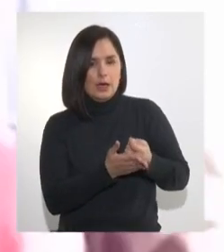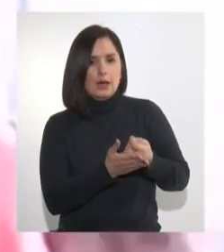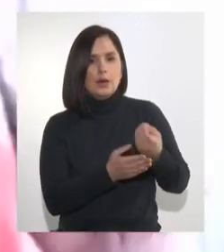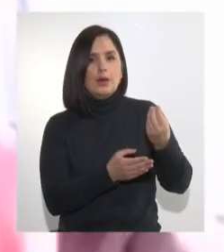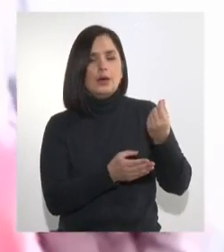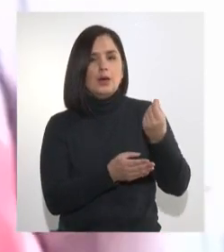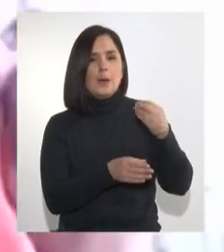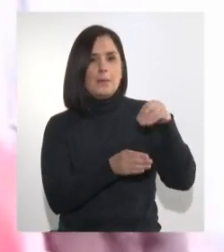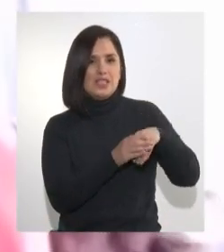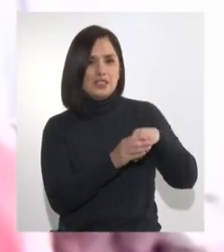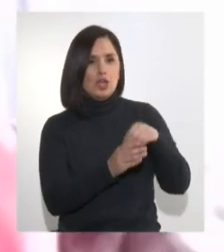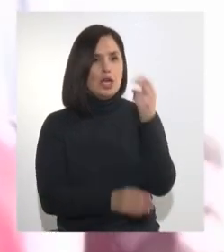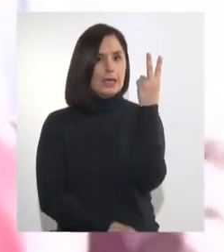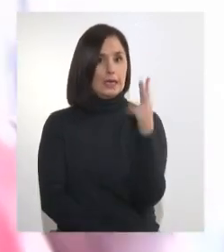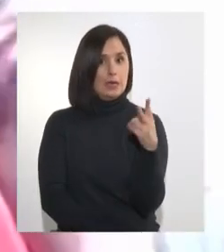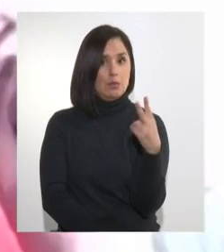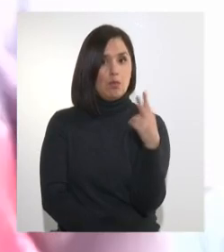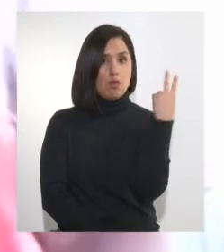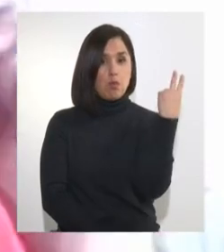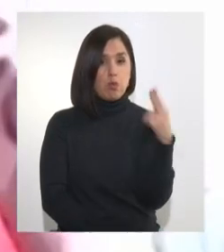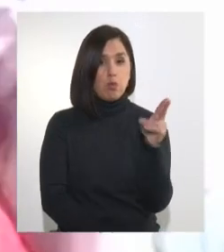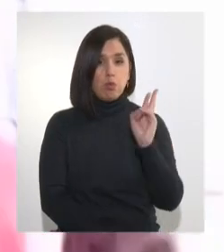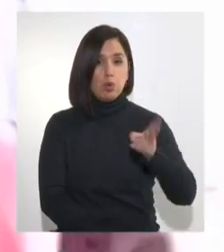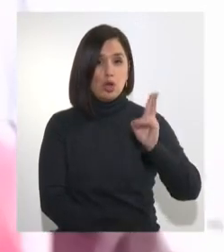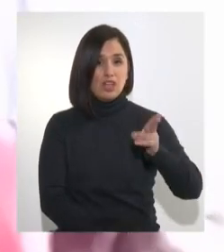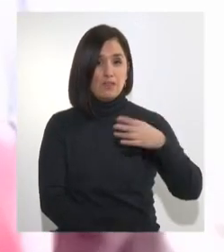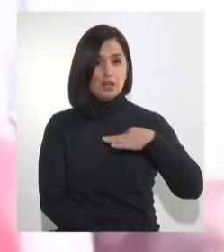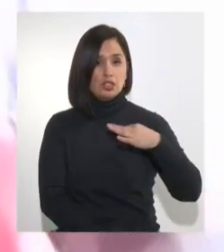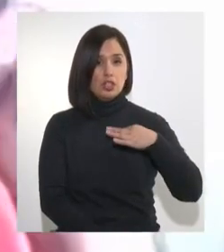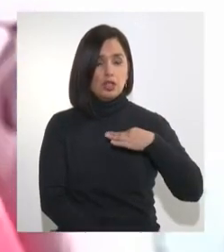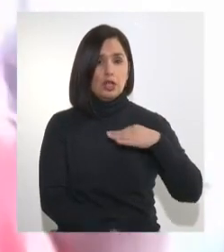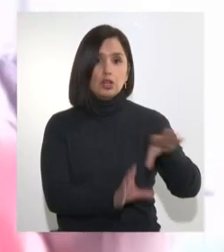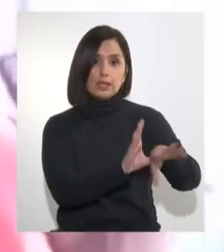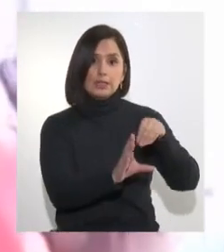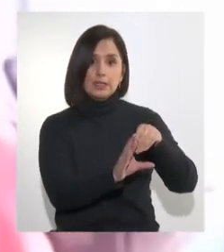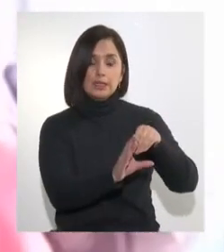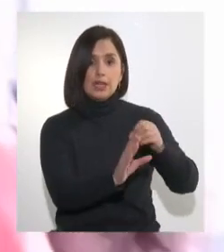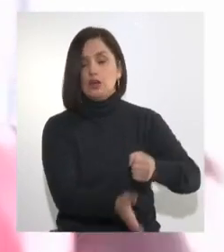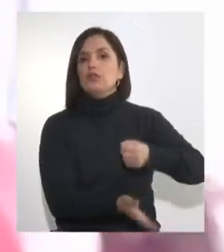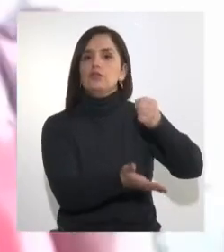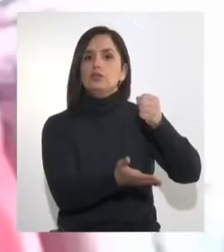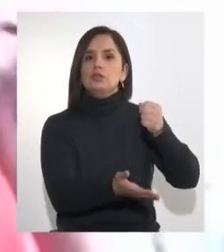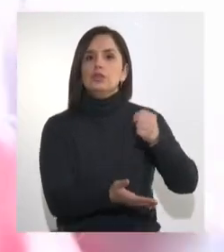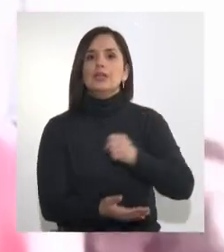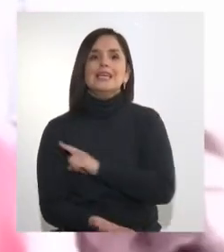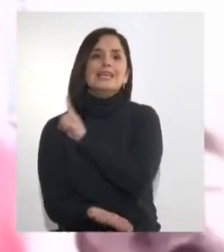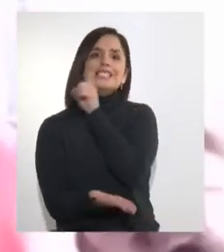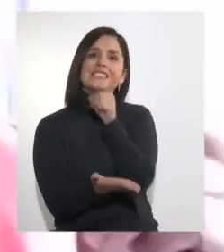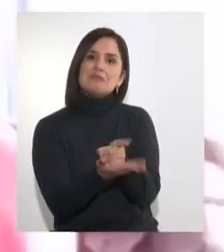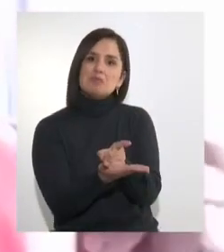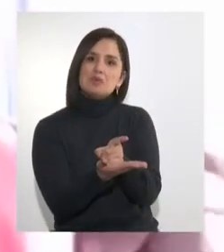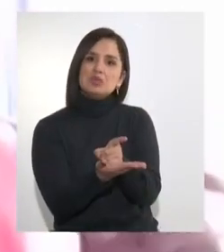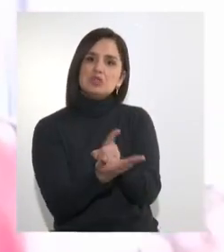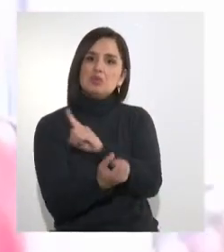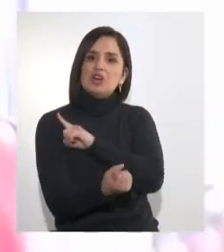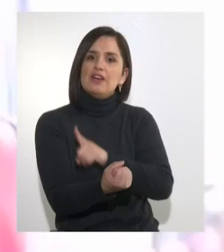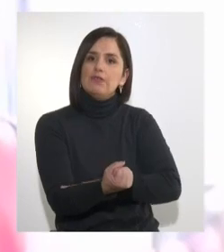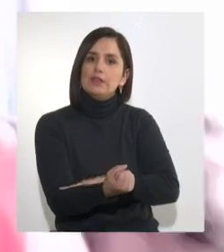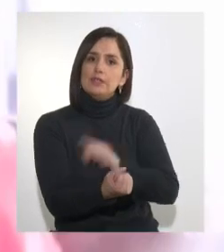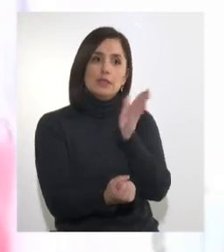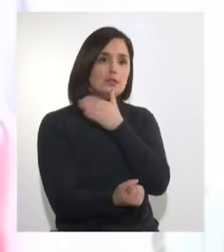ciudadanos retirar sus fondos fue impuesto por la fuerza, sin Congreso, sin partidos políticos,